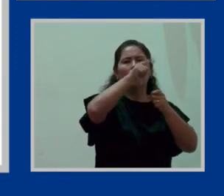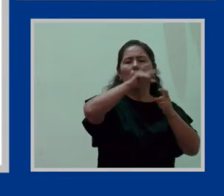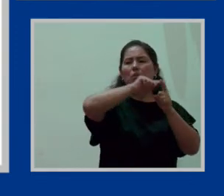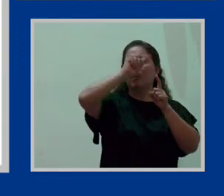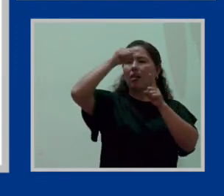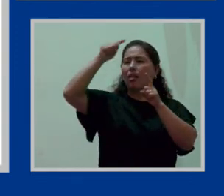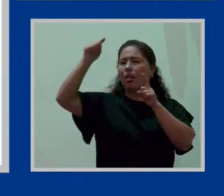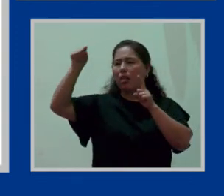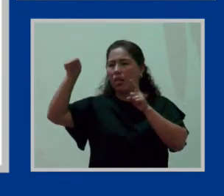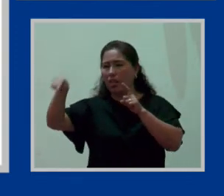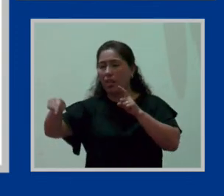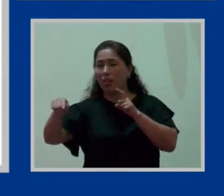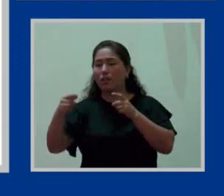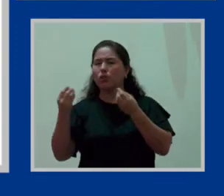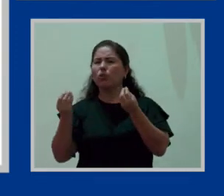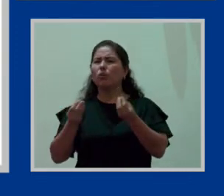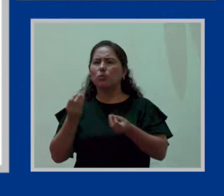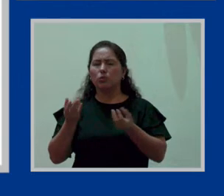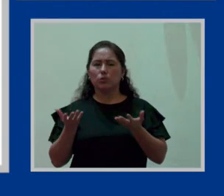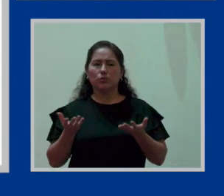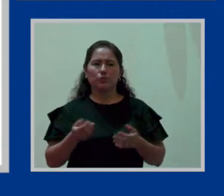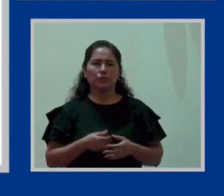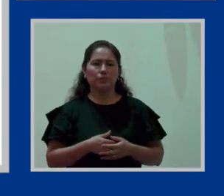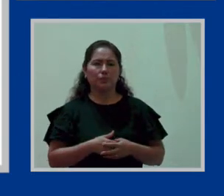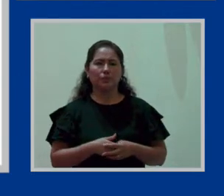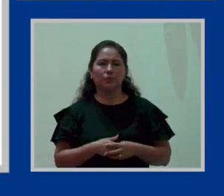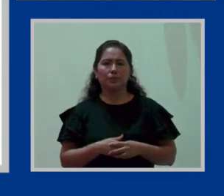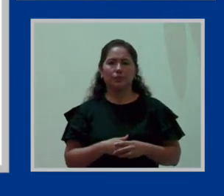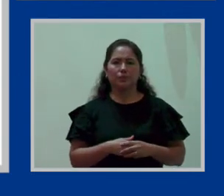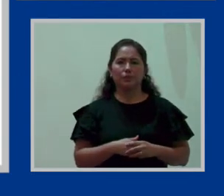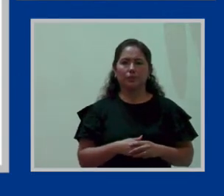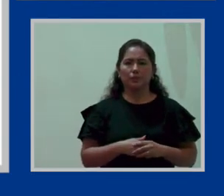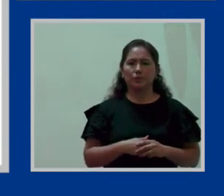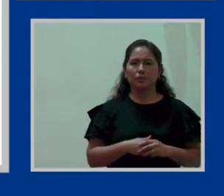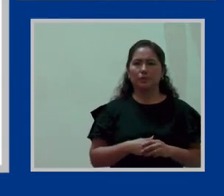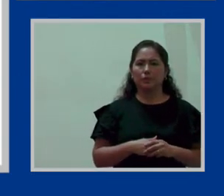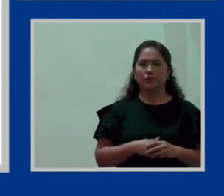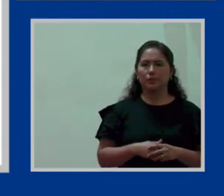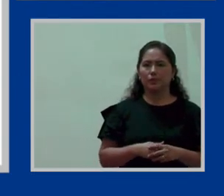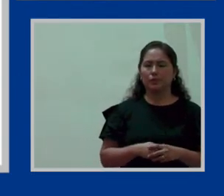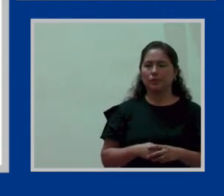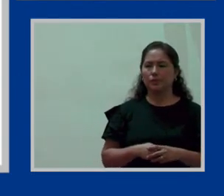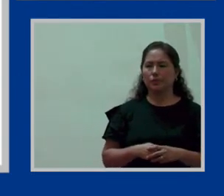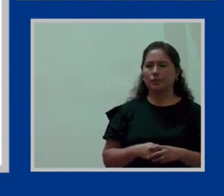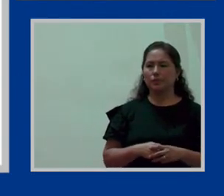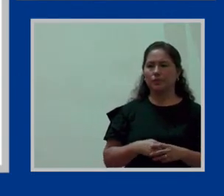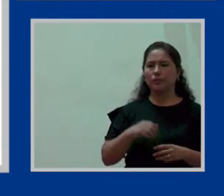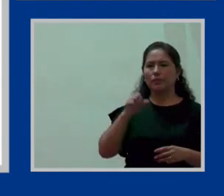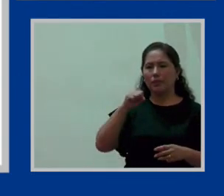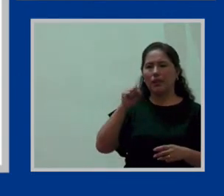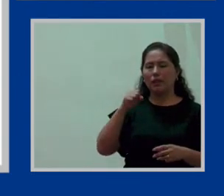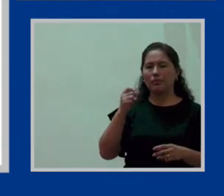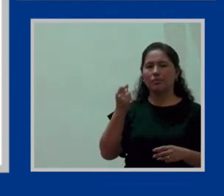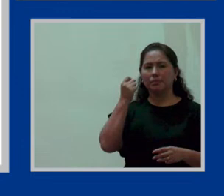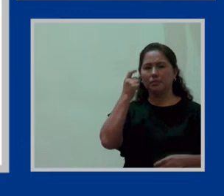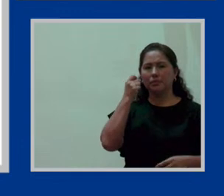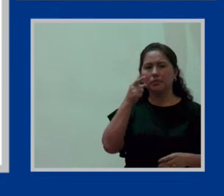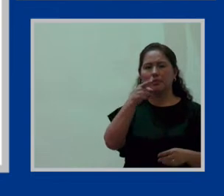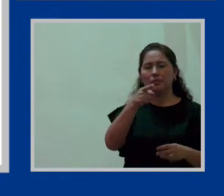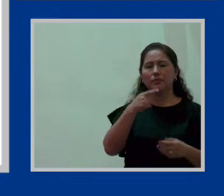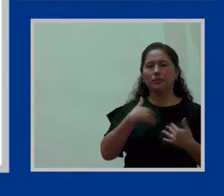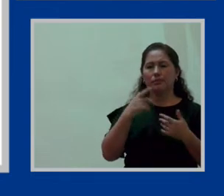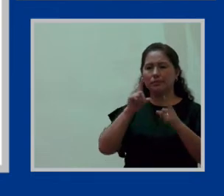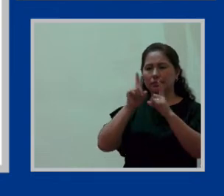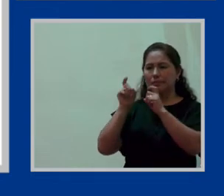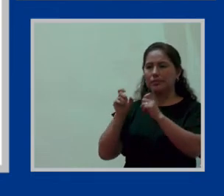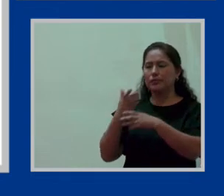bien gracias sí efectivamente nos han hecho también consultas en el sentido que usted muy amablemente